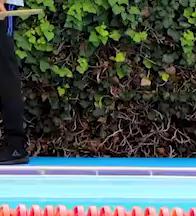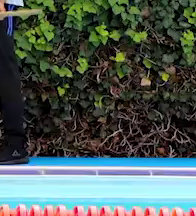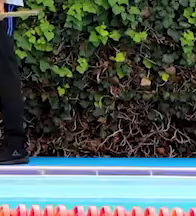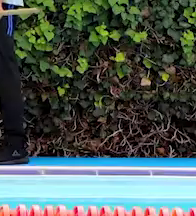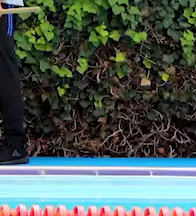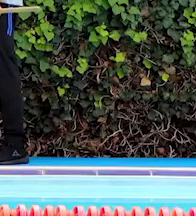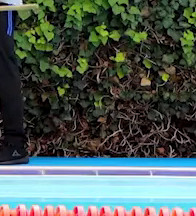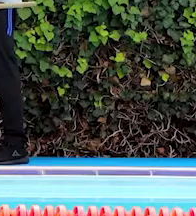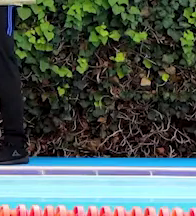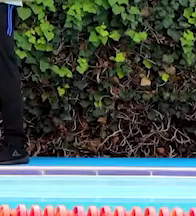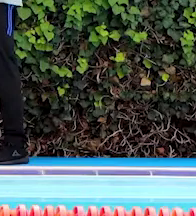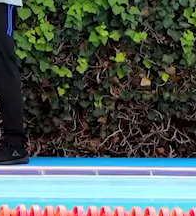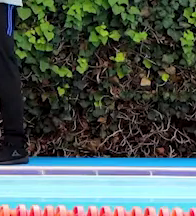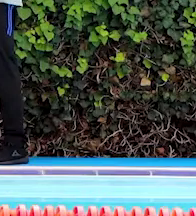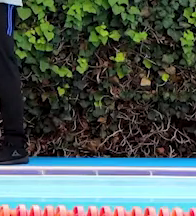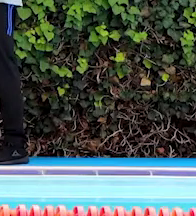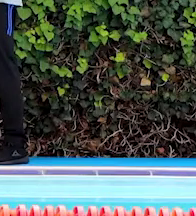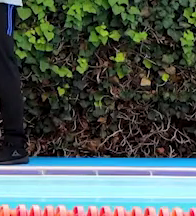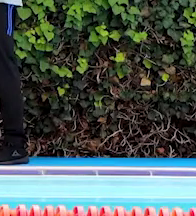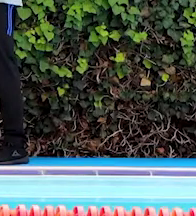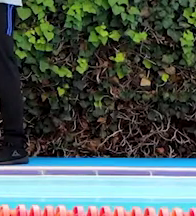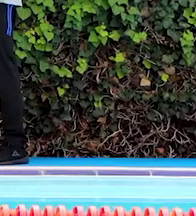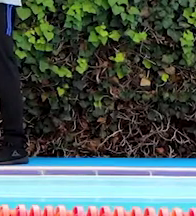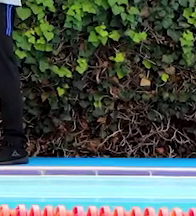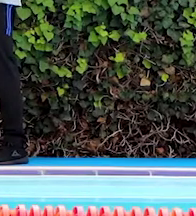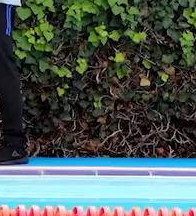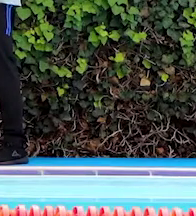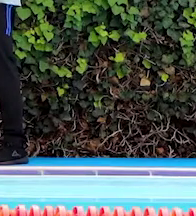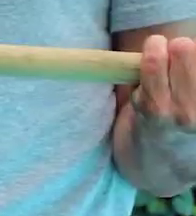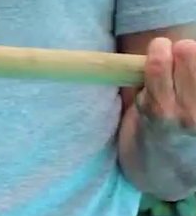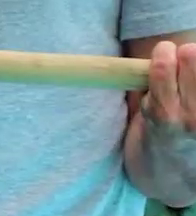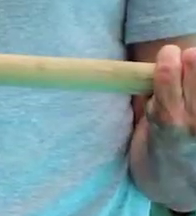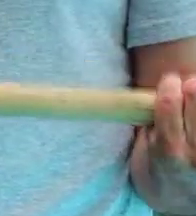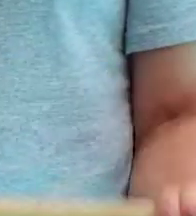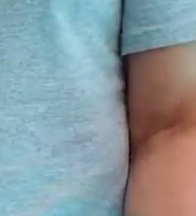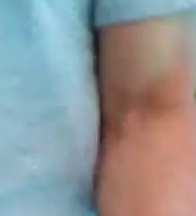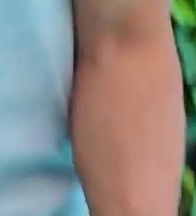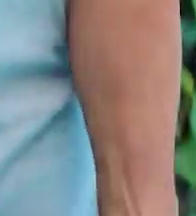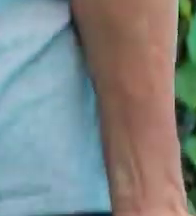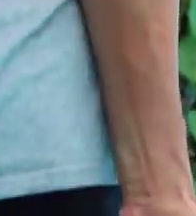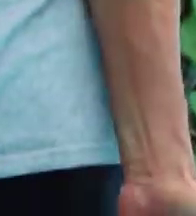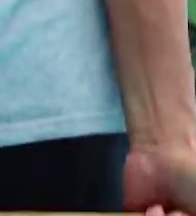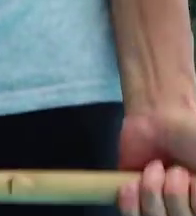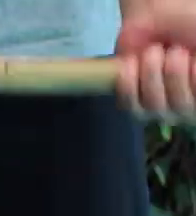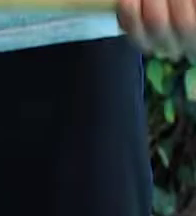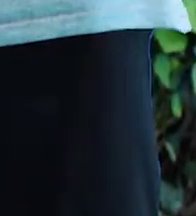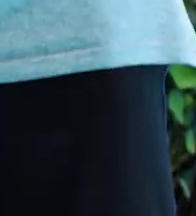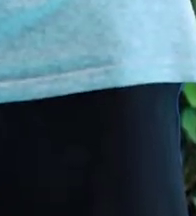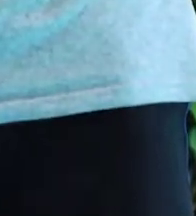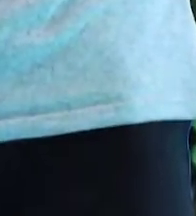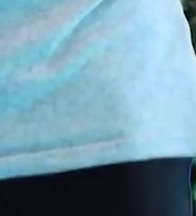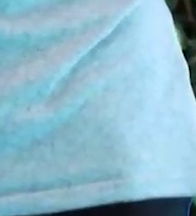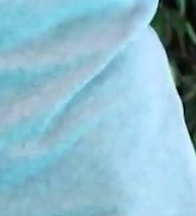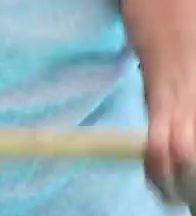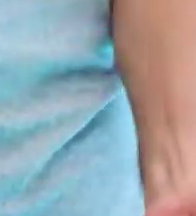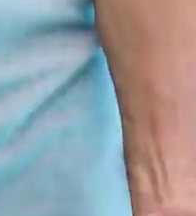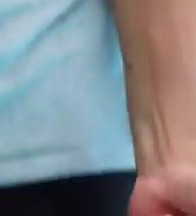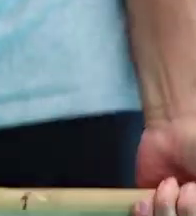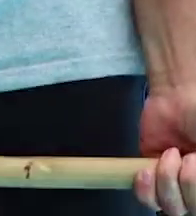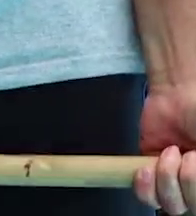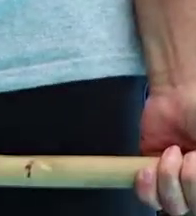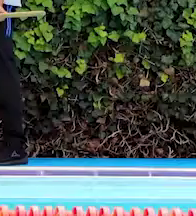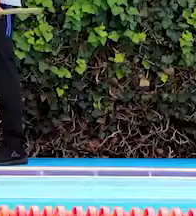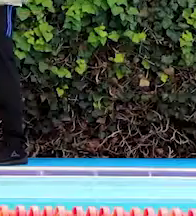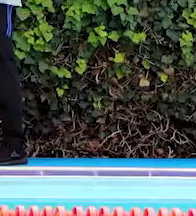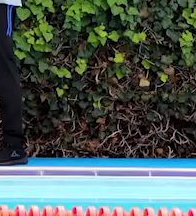Y vamos a hacer una flexión de brazo a 90 grados. Y extendemos. Flexionamos. Y